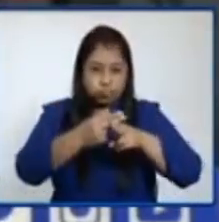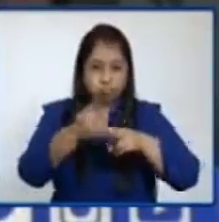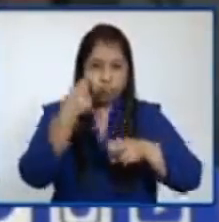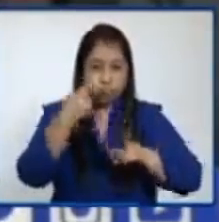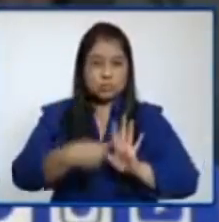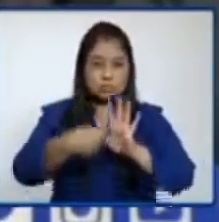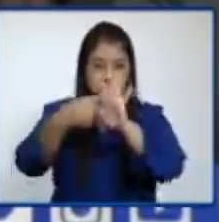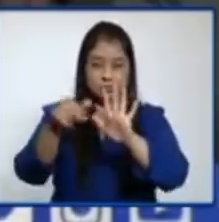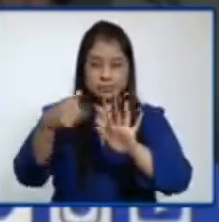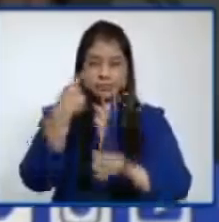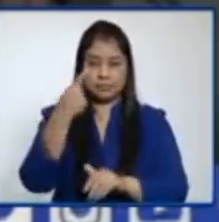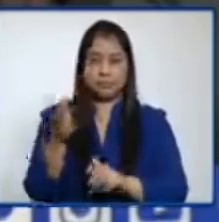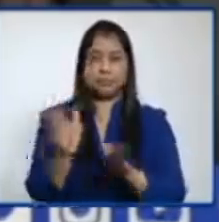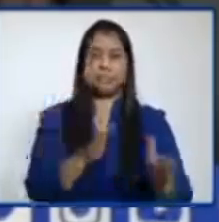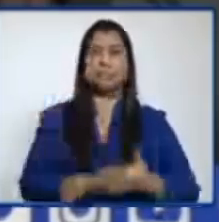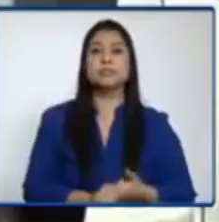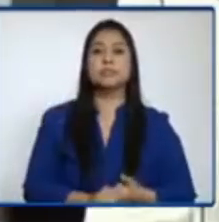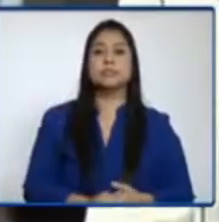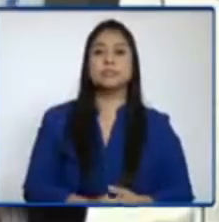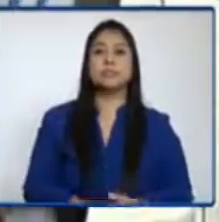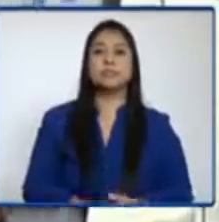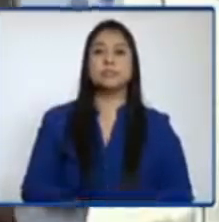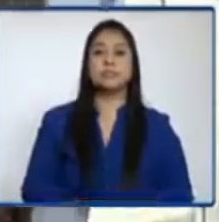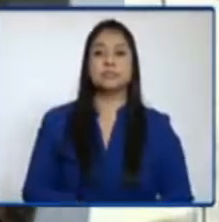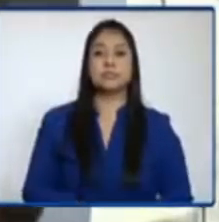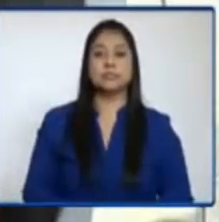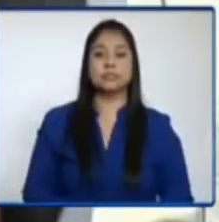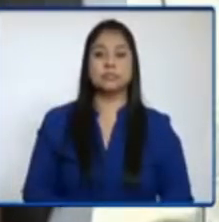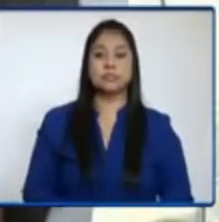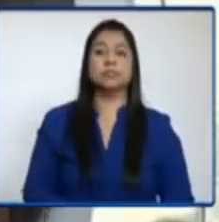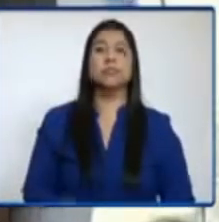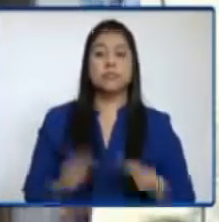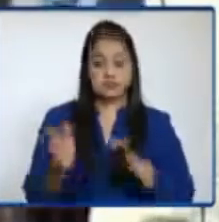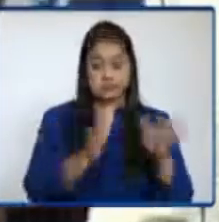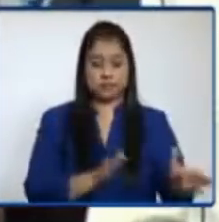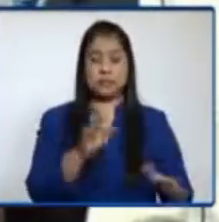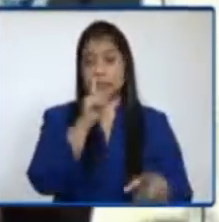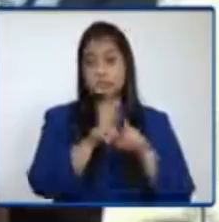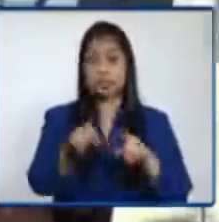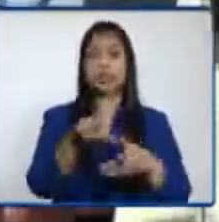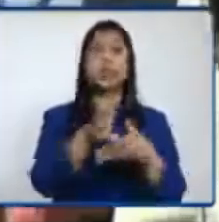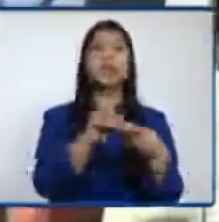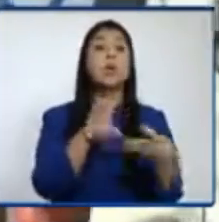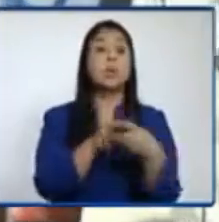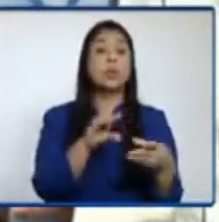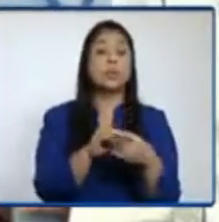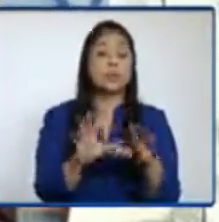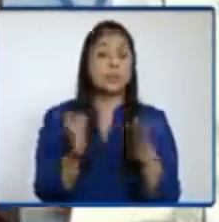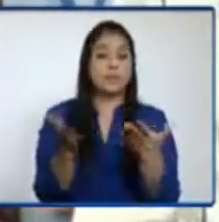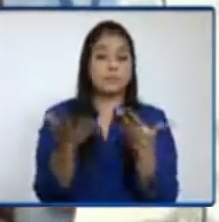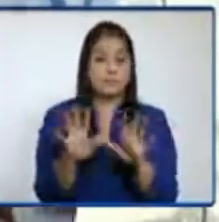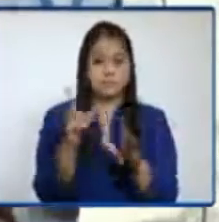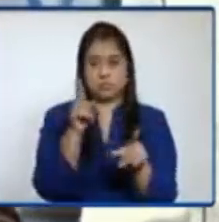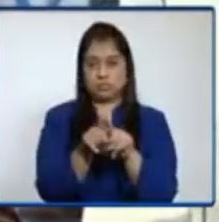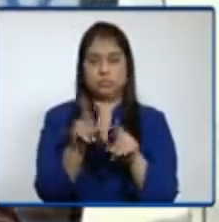presentar cuando me corresponde. Perfecto, no tenía conocimiento de que solo con el tema de educación. Entonces, si podrían comentarnos cuánto, si se han dado